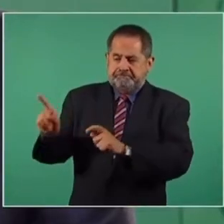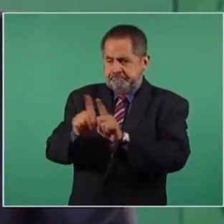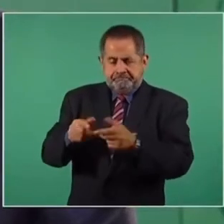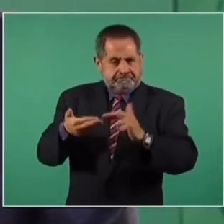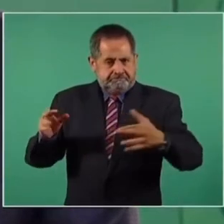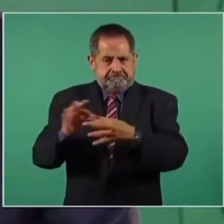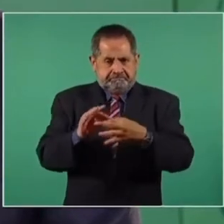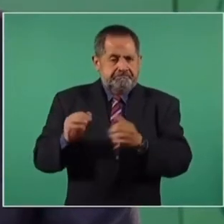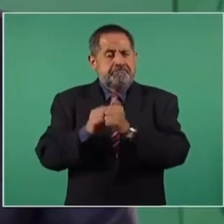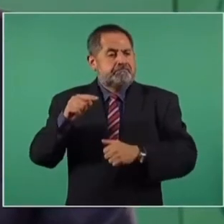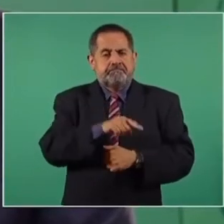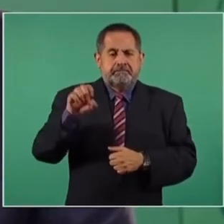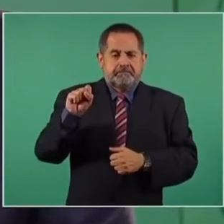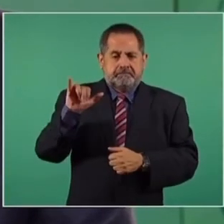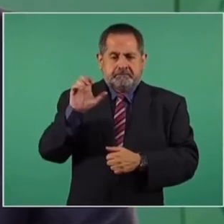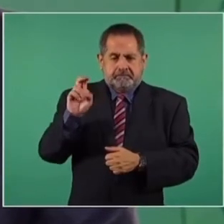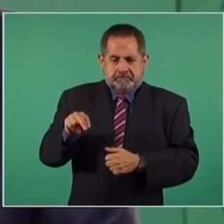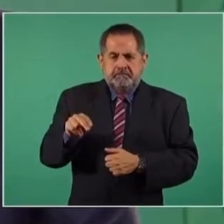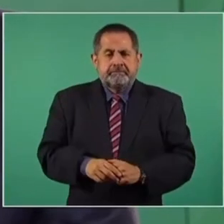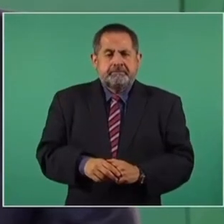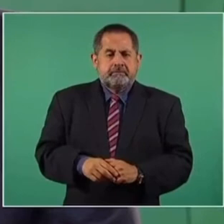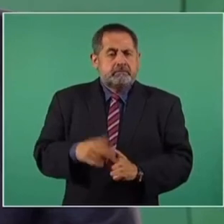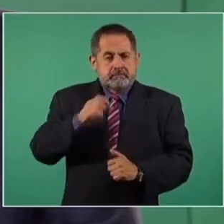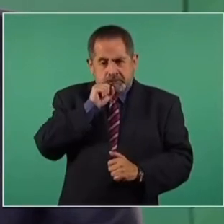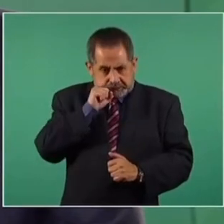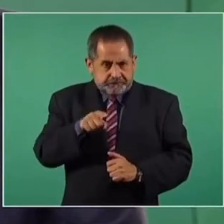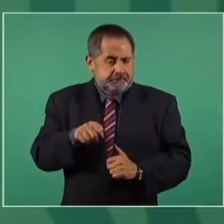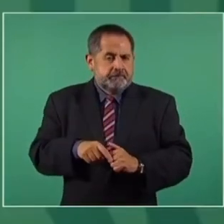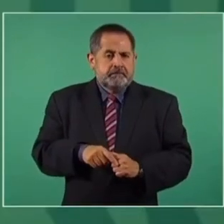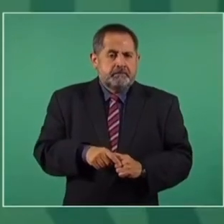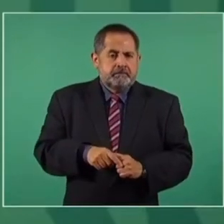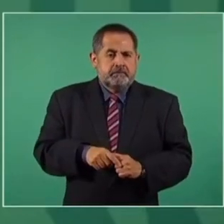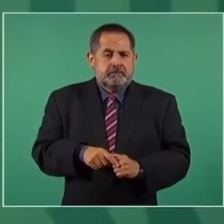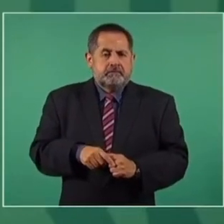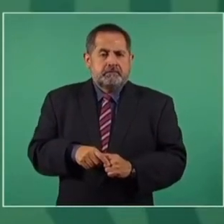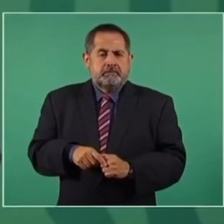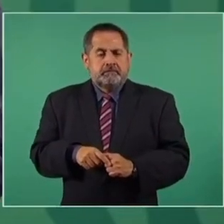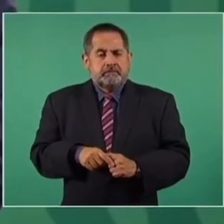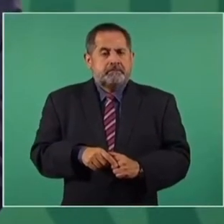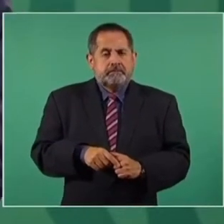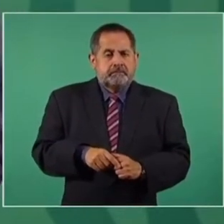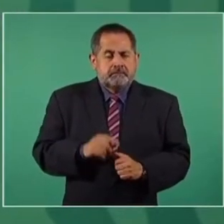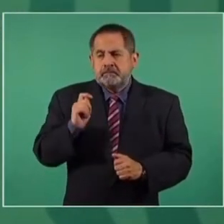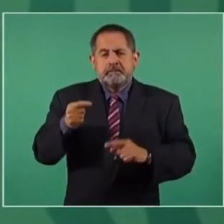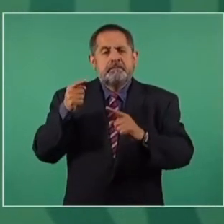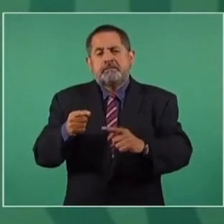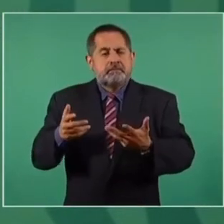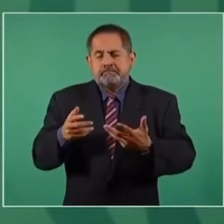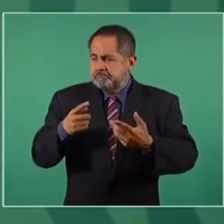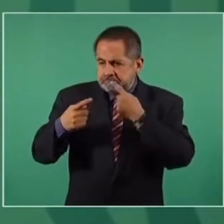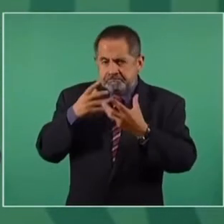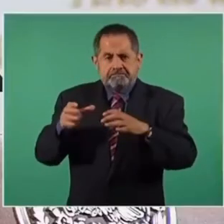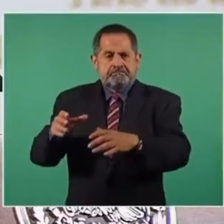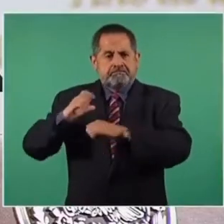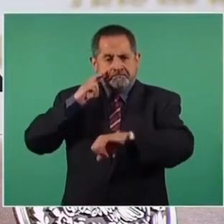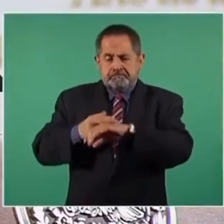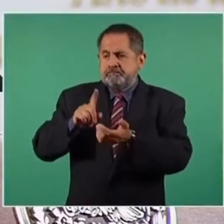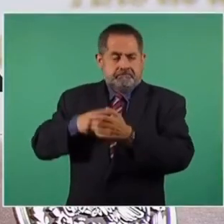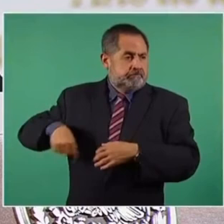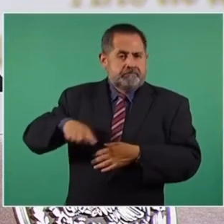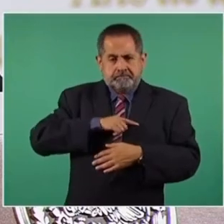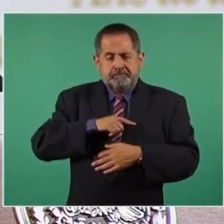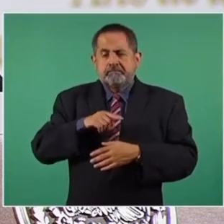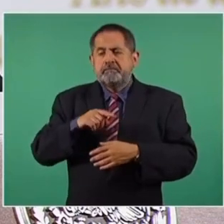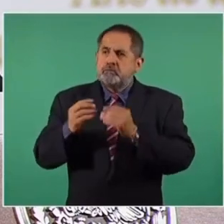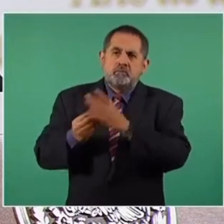en especial con la Suprema Corte de Justicia. Y lo que se tiene que atender en el Poder Legislativo,